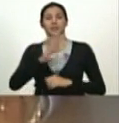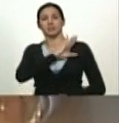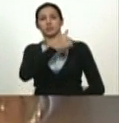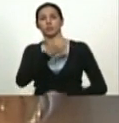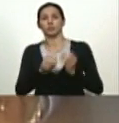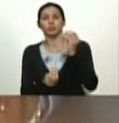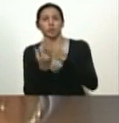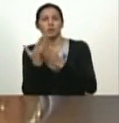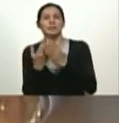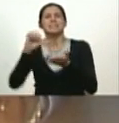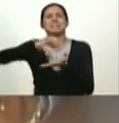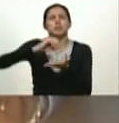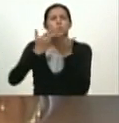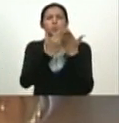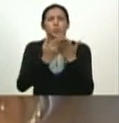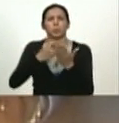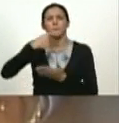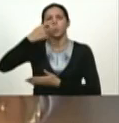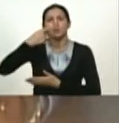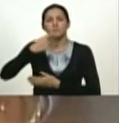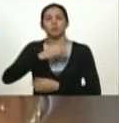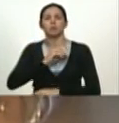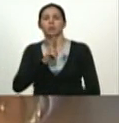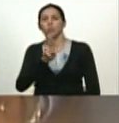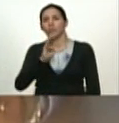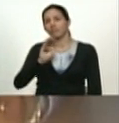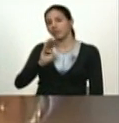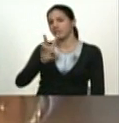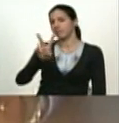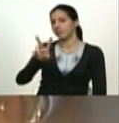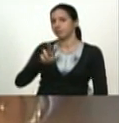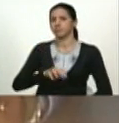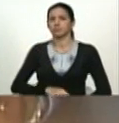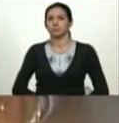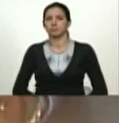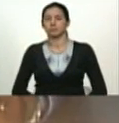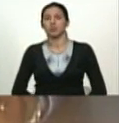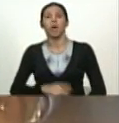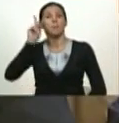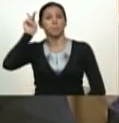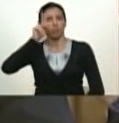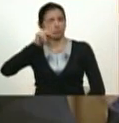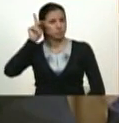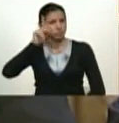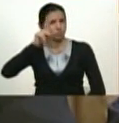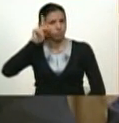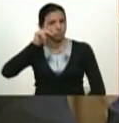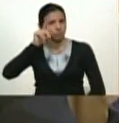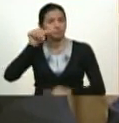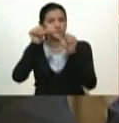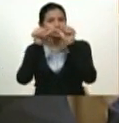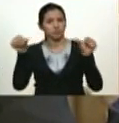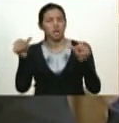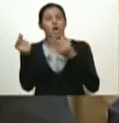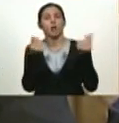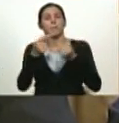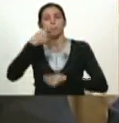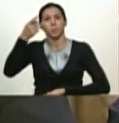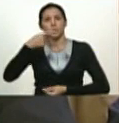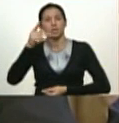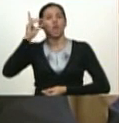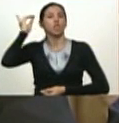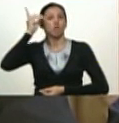Centro de Estudios de la Economía Política de la Universidad Bolivariana de Venezuela profesor titular de Economía Política